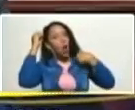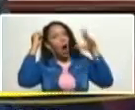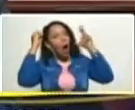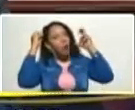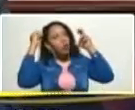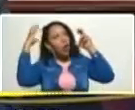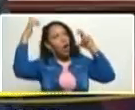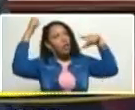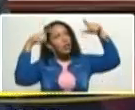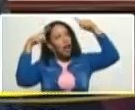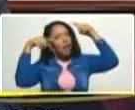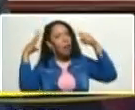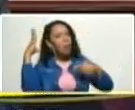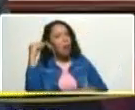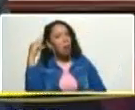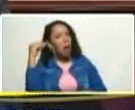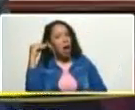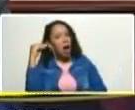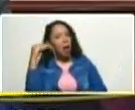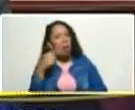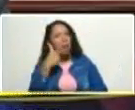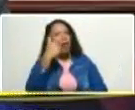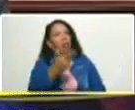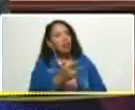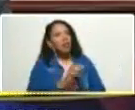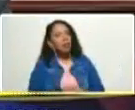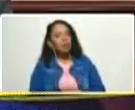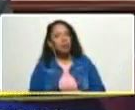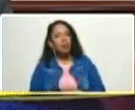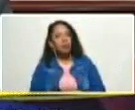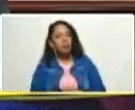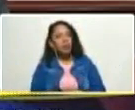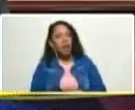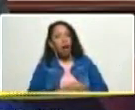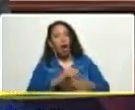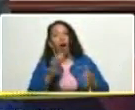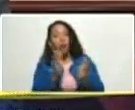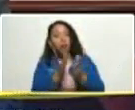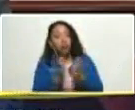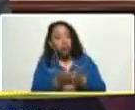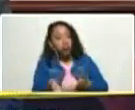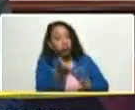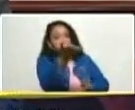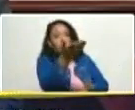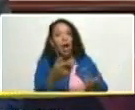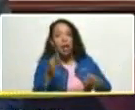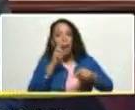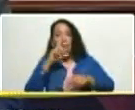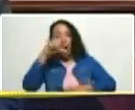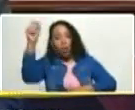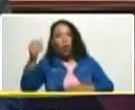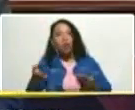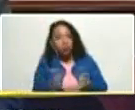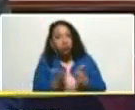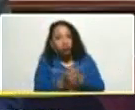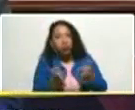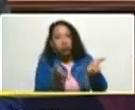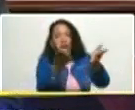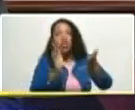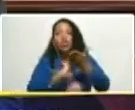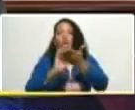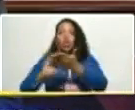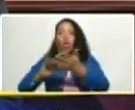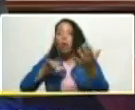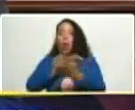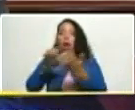que me habla y me dice a la acción Nicolás a la batalla Nicolás a la resolución de